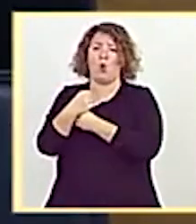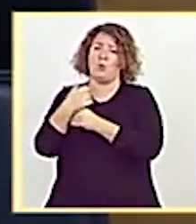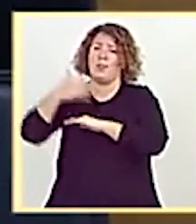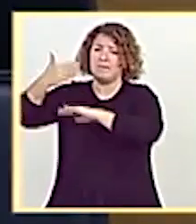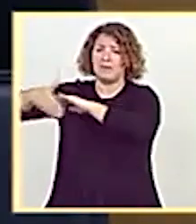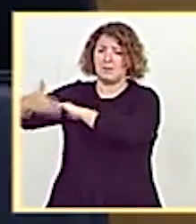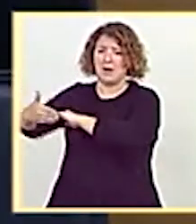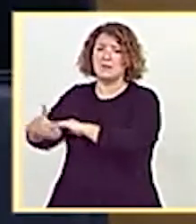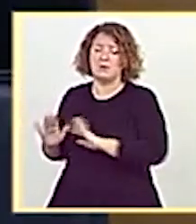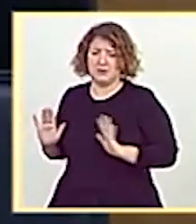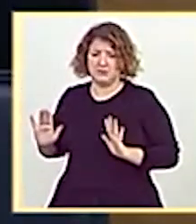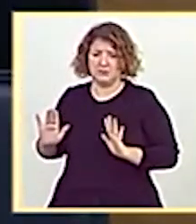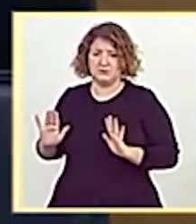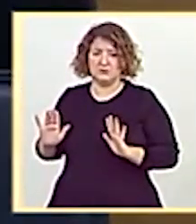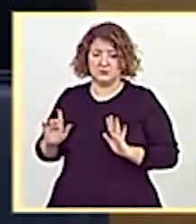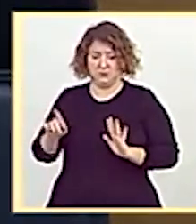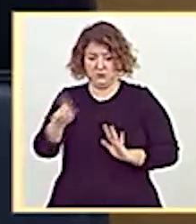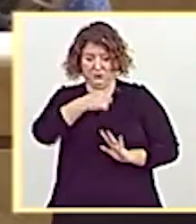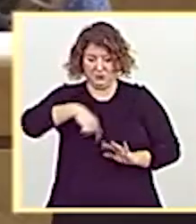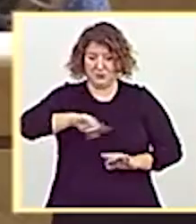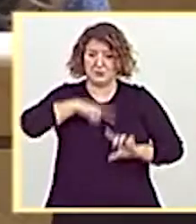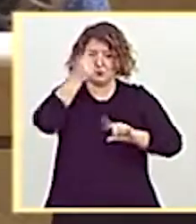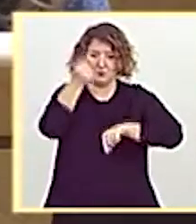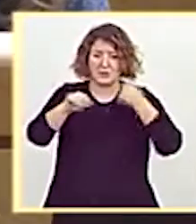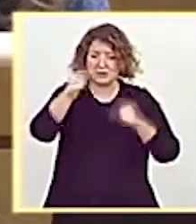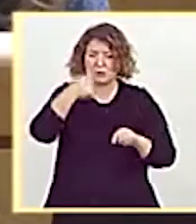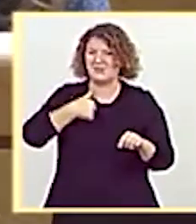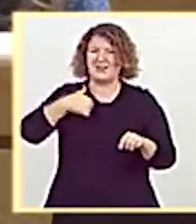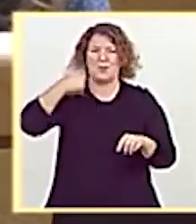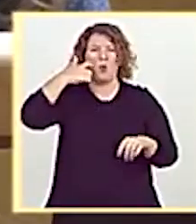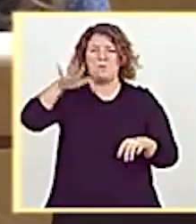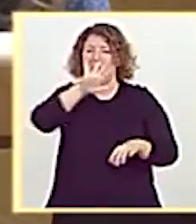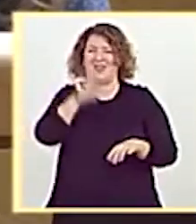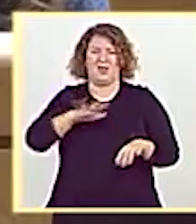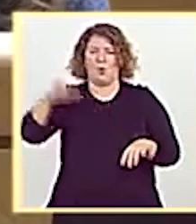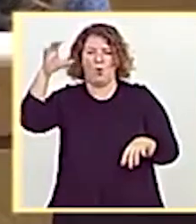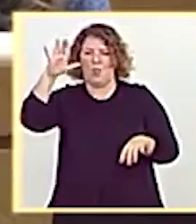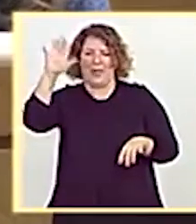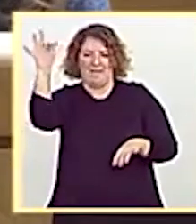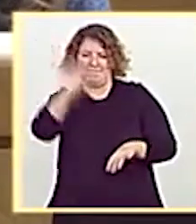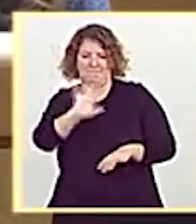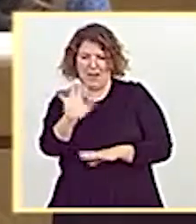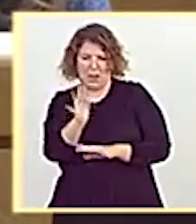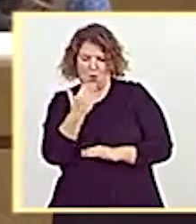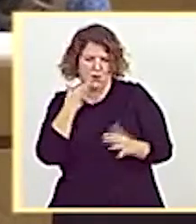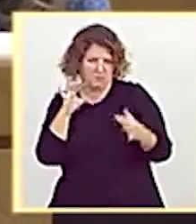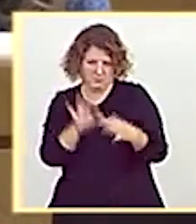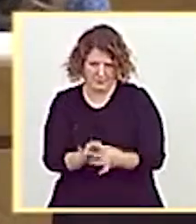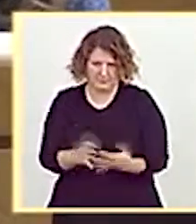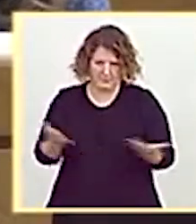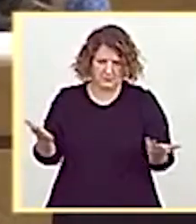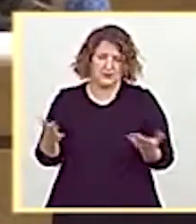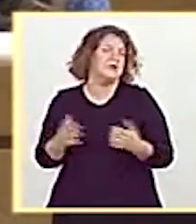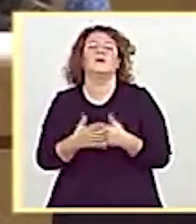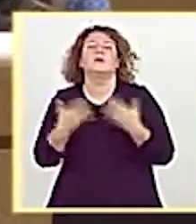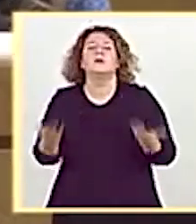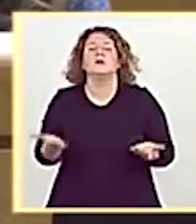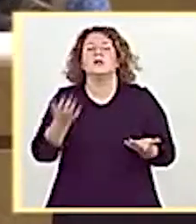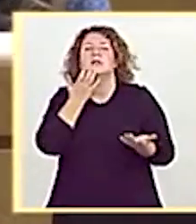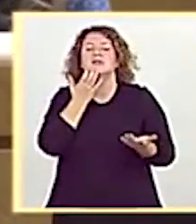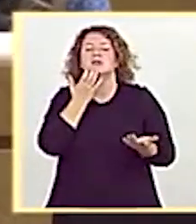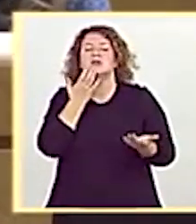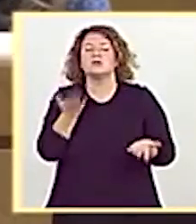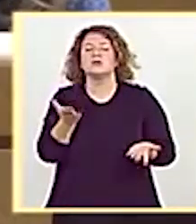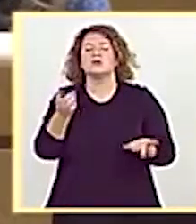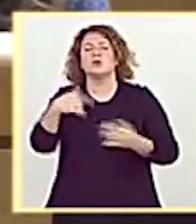Aquellos en los que están ustedes basando unos presupuestos de ciencia ficción. De aquí mi pregunta, señora ministra. ¿Qué valoración hace el Gobierno